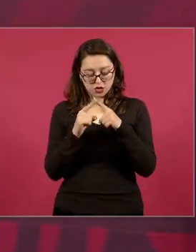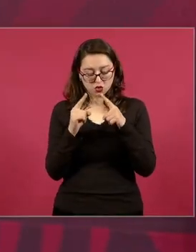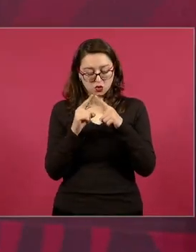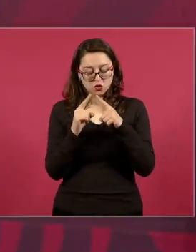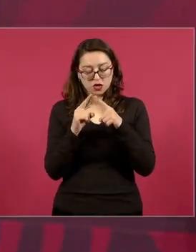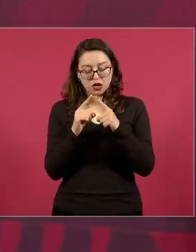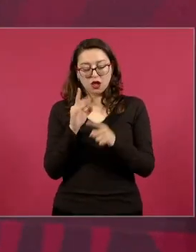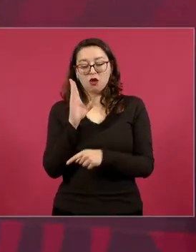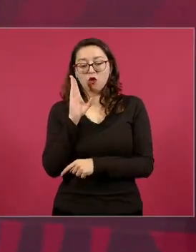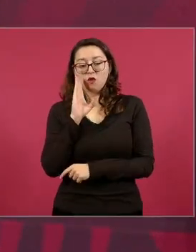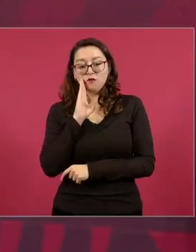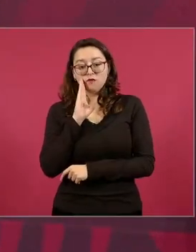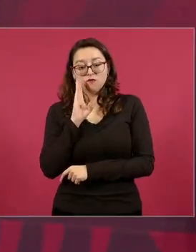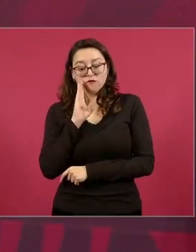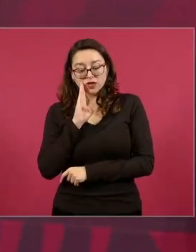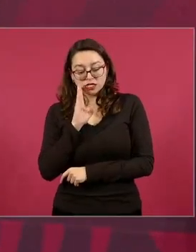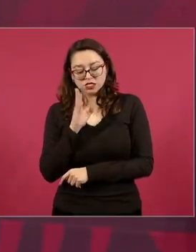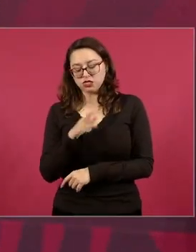que